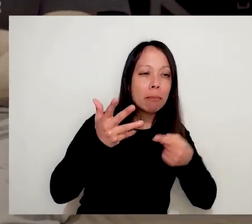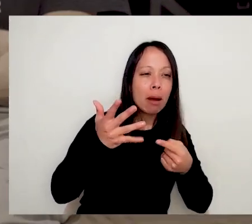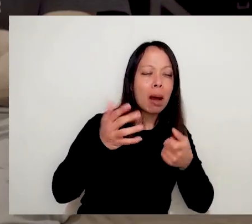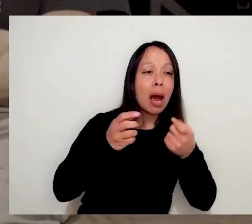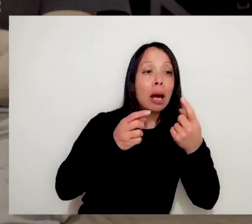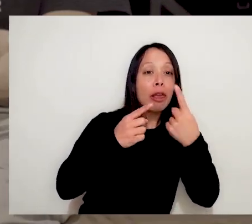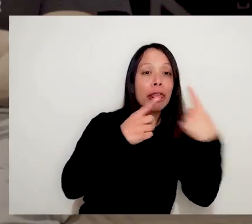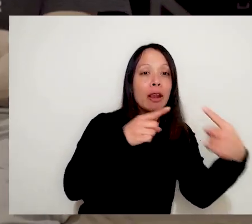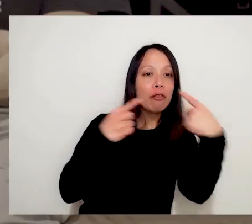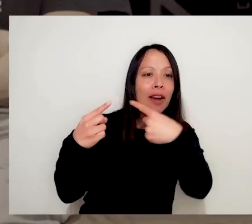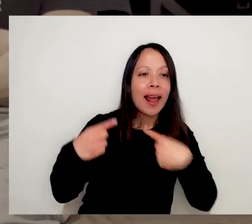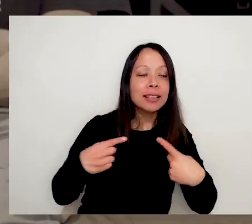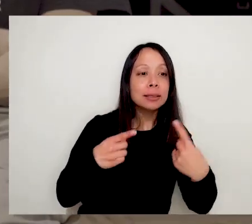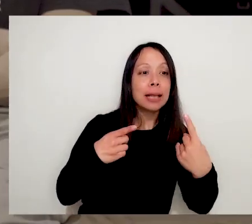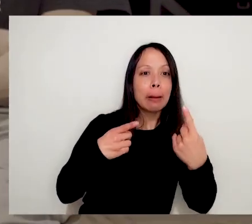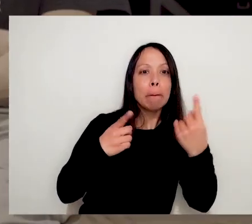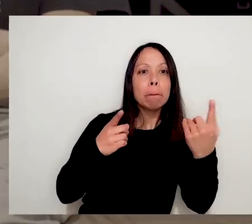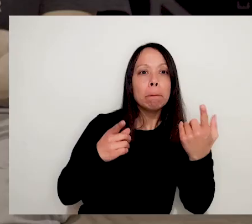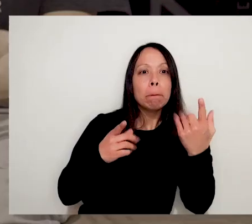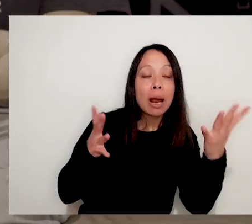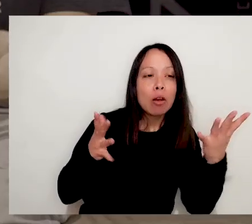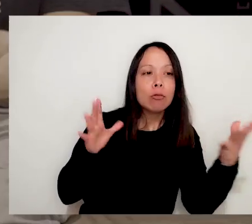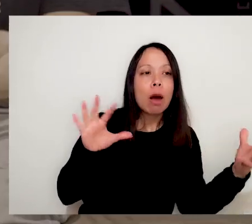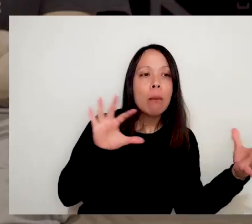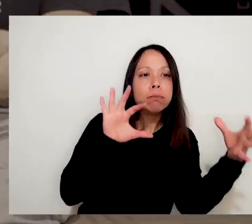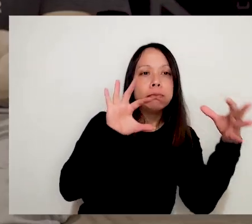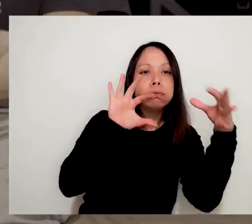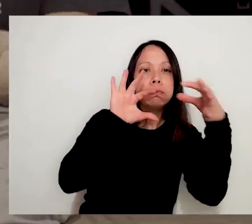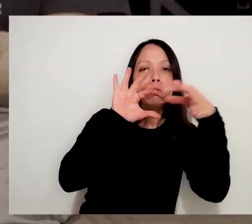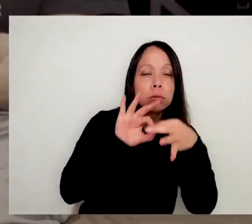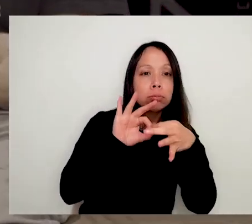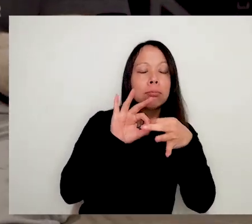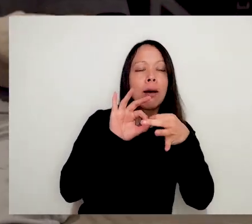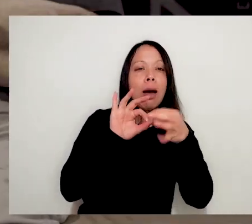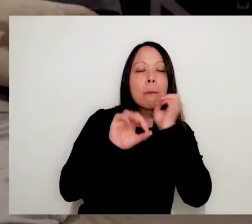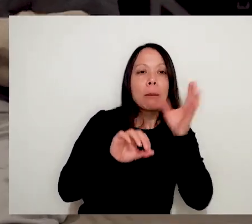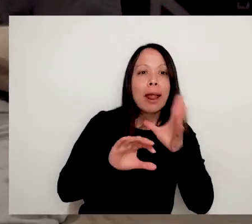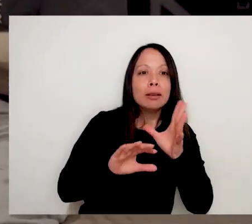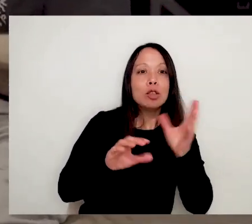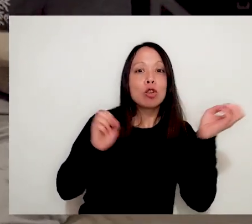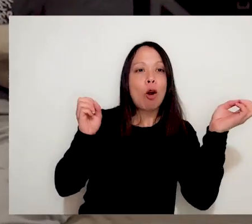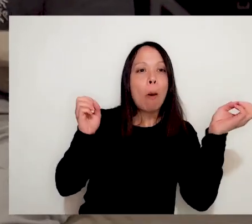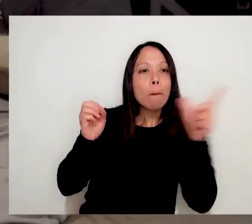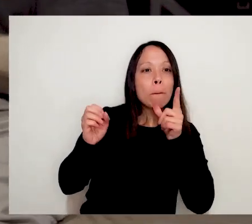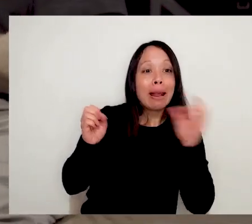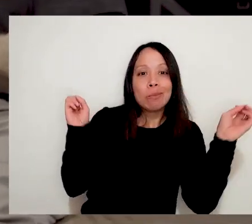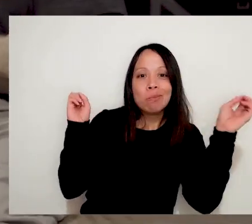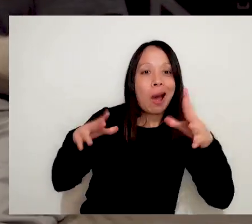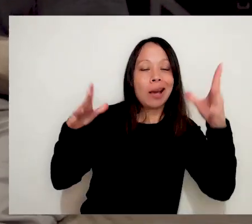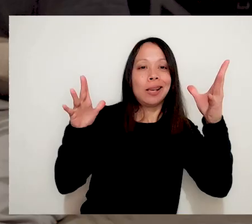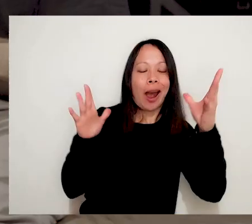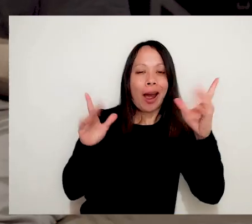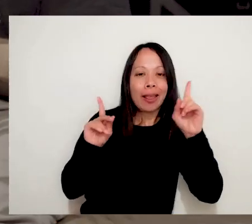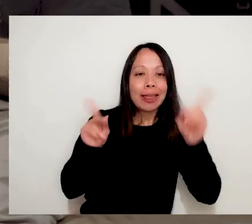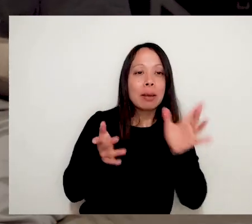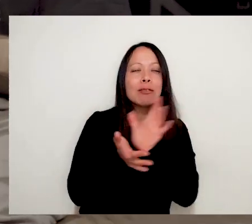dispersos y cuando se juntan. Y pones el cuerpo, magia. O sea, no sé. importa otra cosa. Sí, todo el mundo